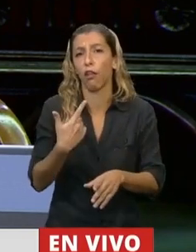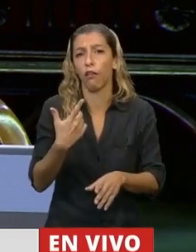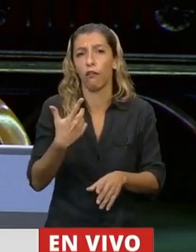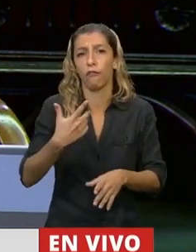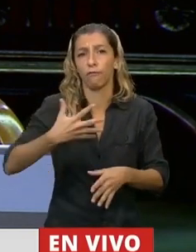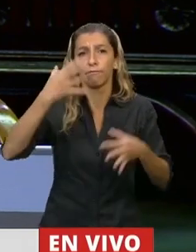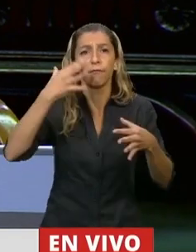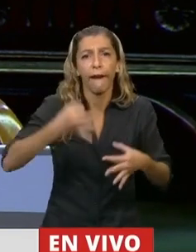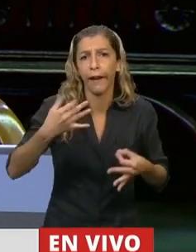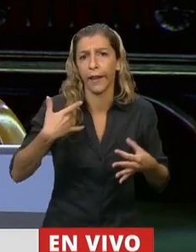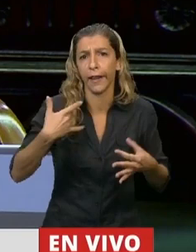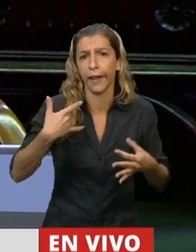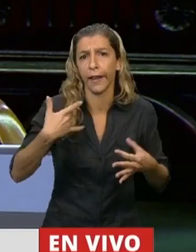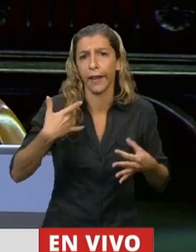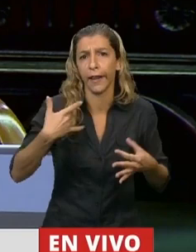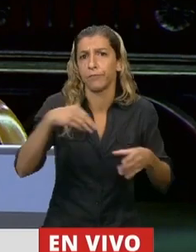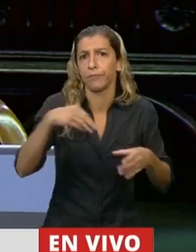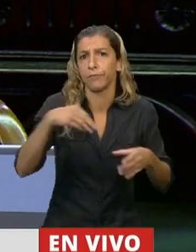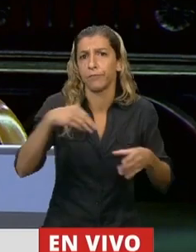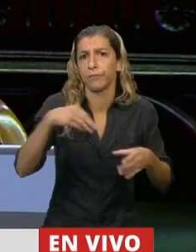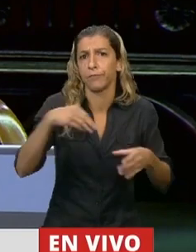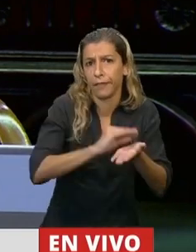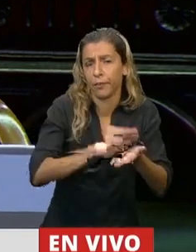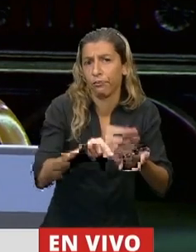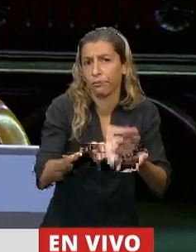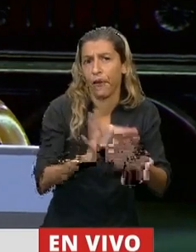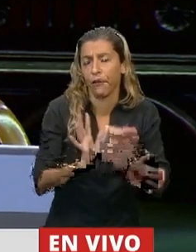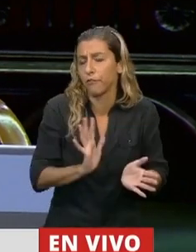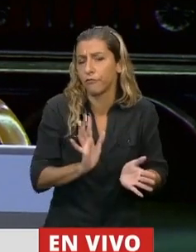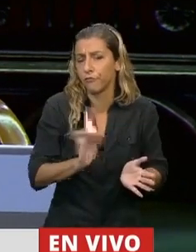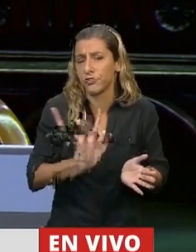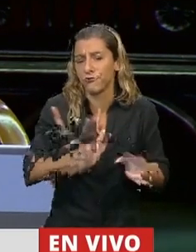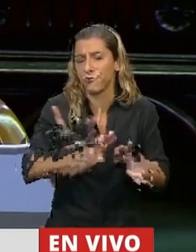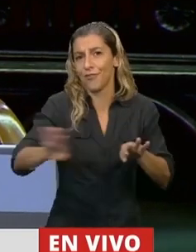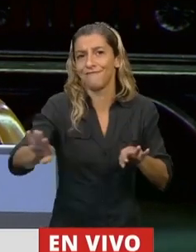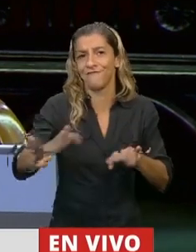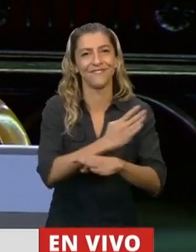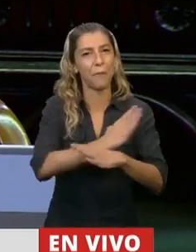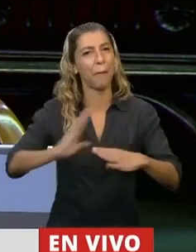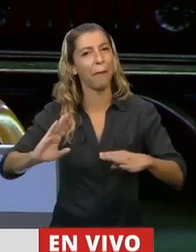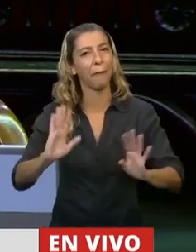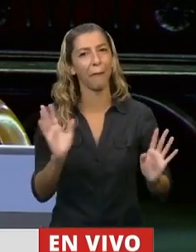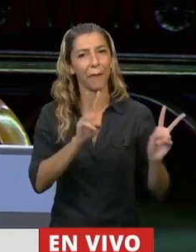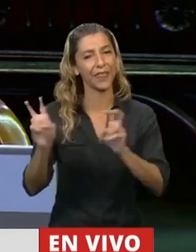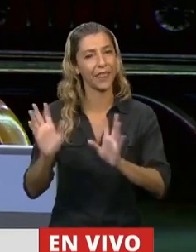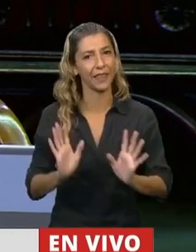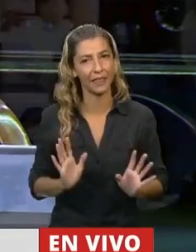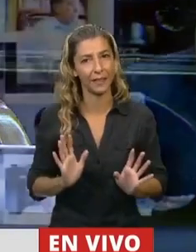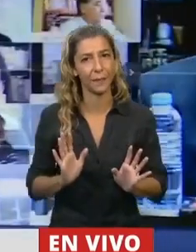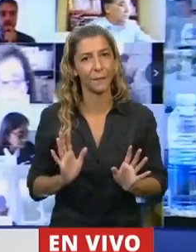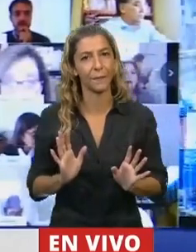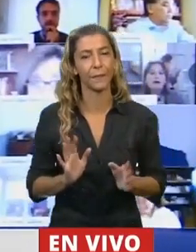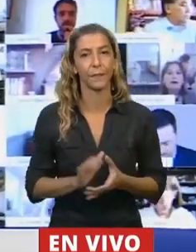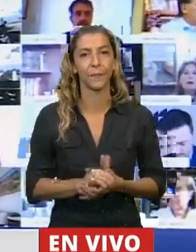para que sean planteadas en este recinto. Cuando la pidió, pensamos, como no se puede impedir, que